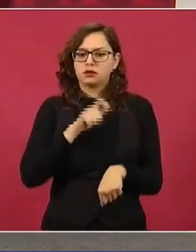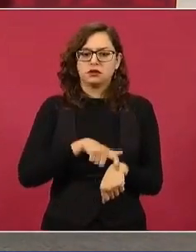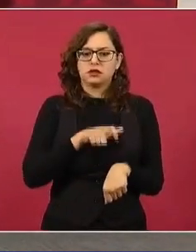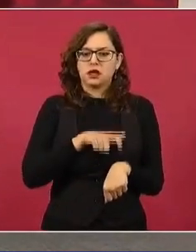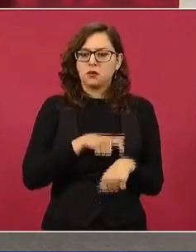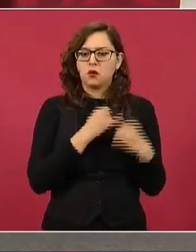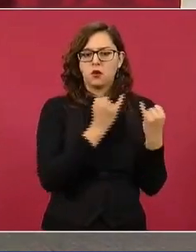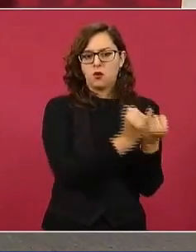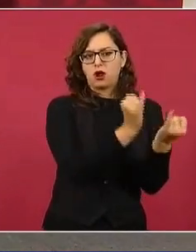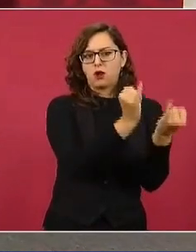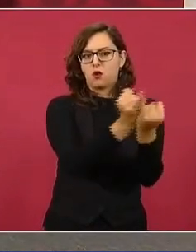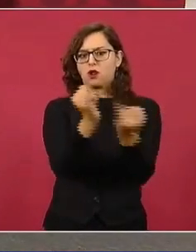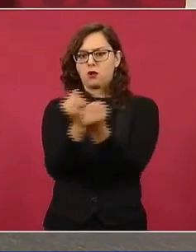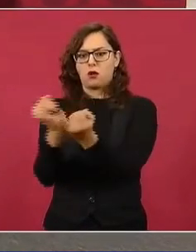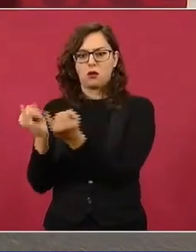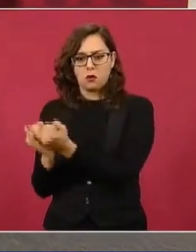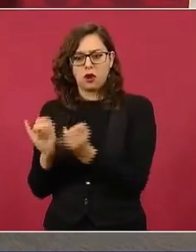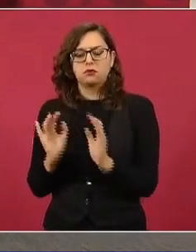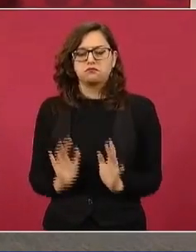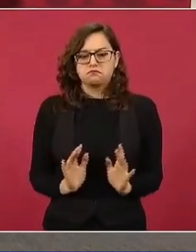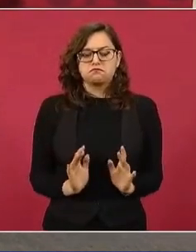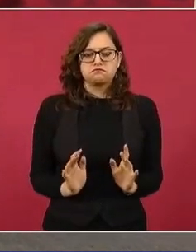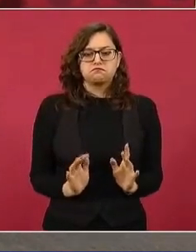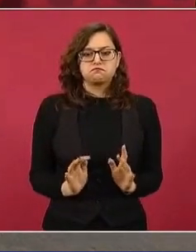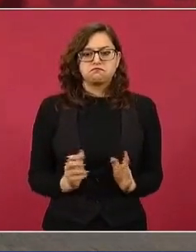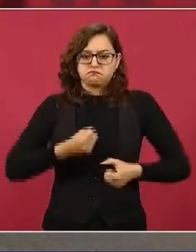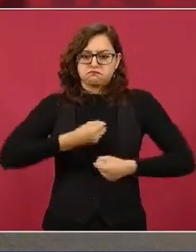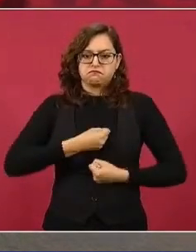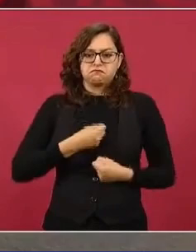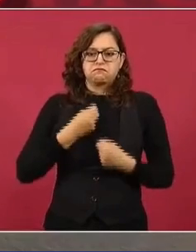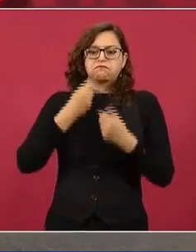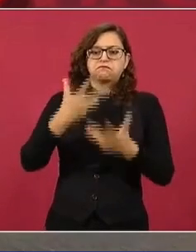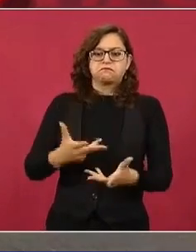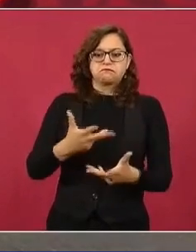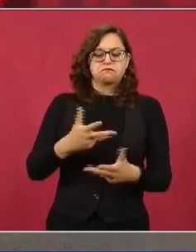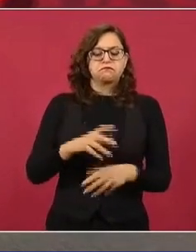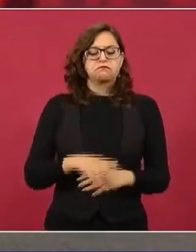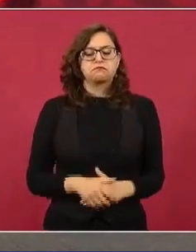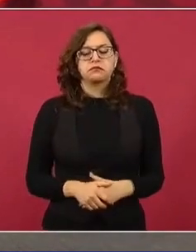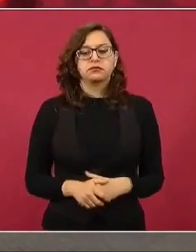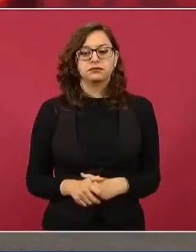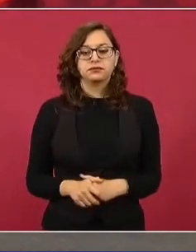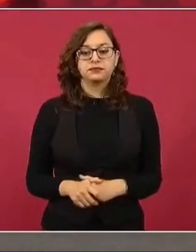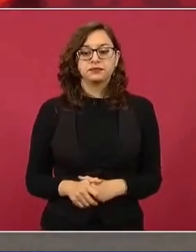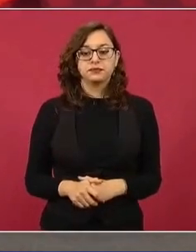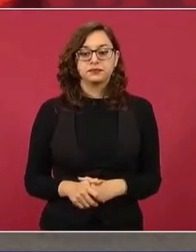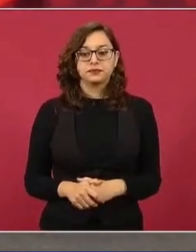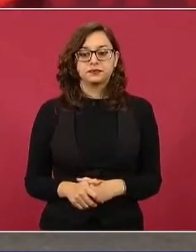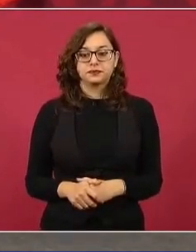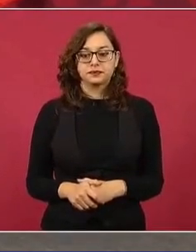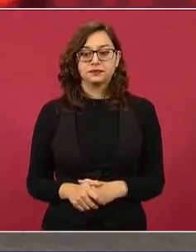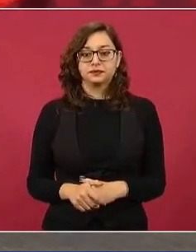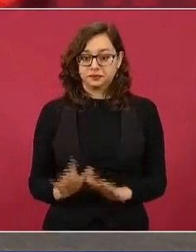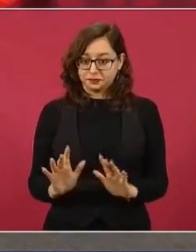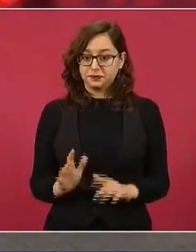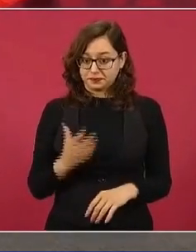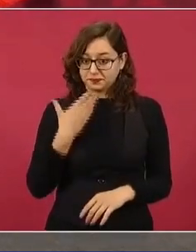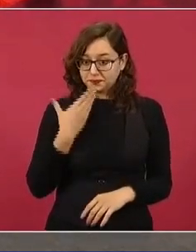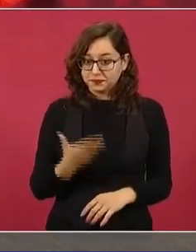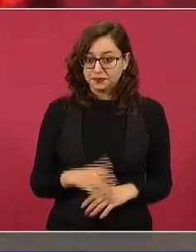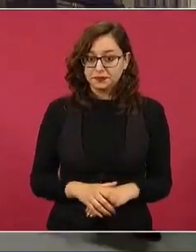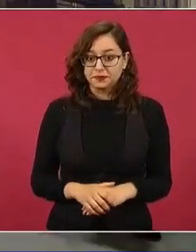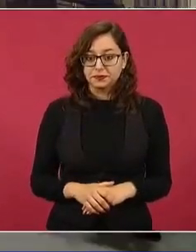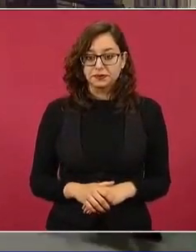y puedan hablarle a los trabajadores petroleros, ¿sí les parece? Sí.